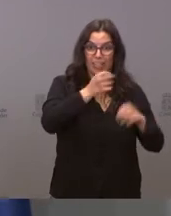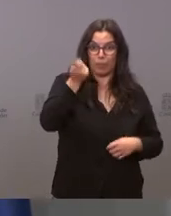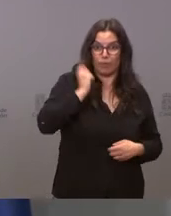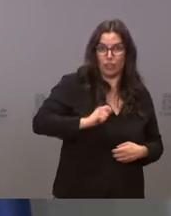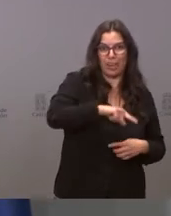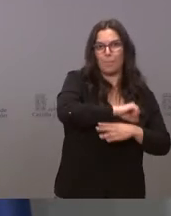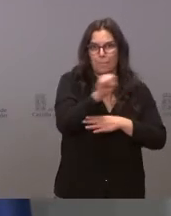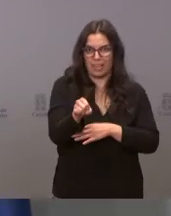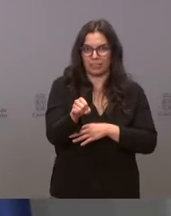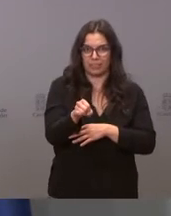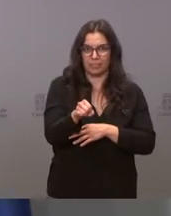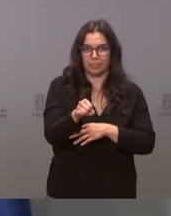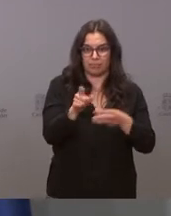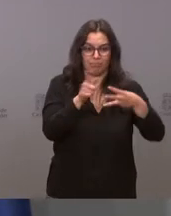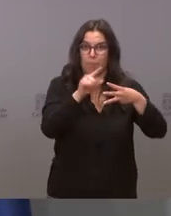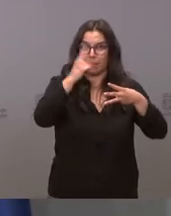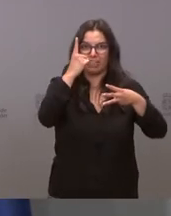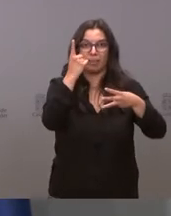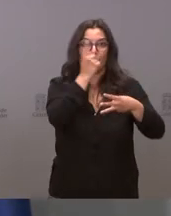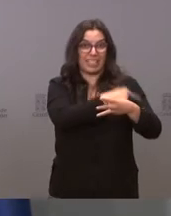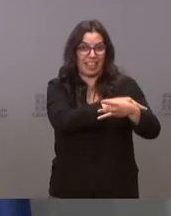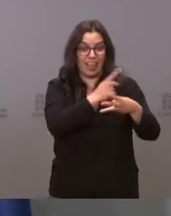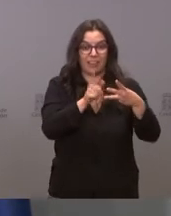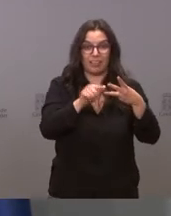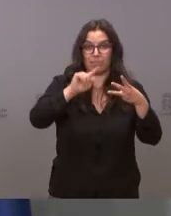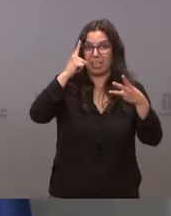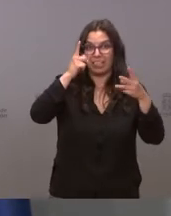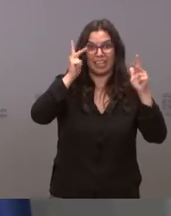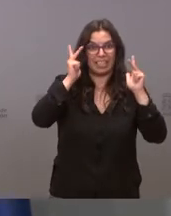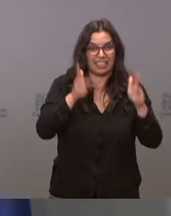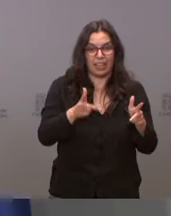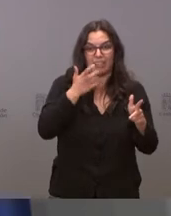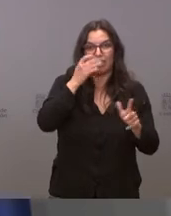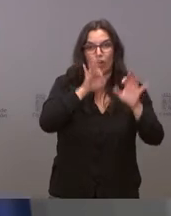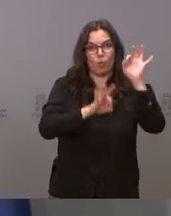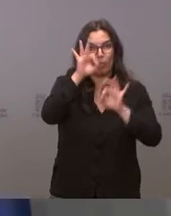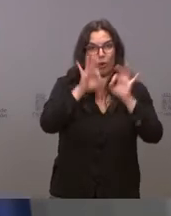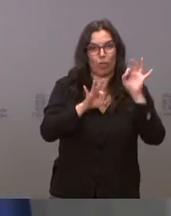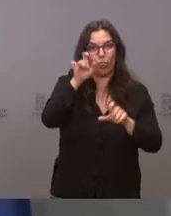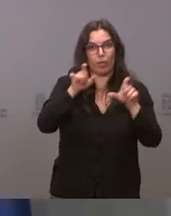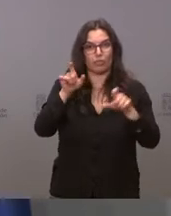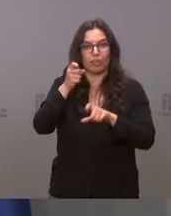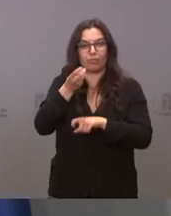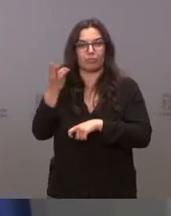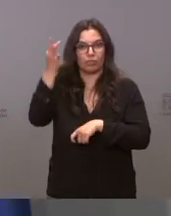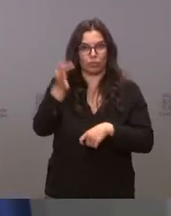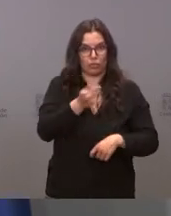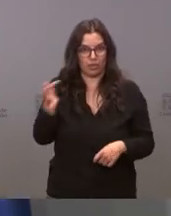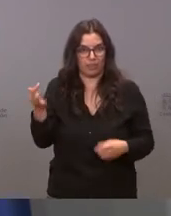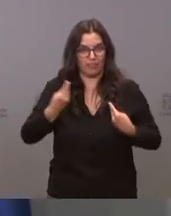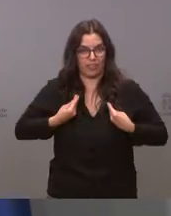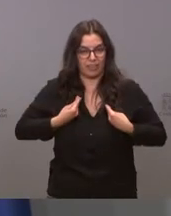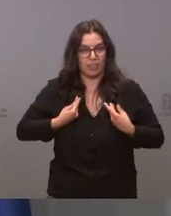una de las comunidades que más facultativos que más enfermeras tienen por cada 100.000 habitantes